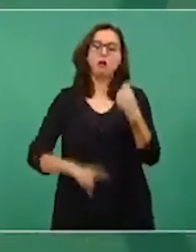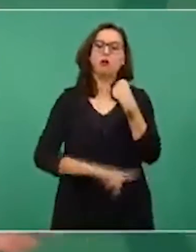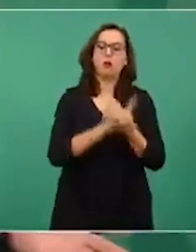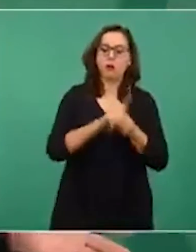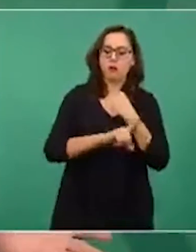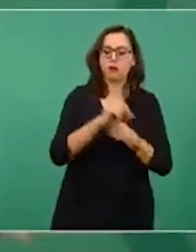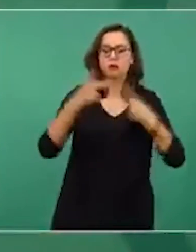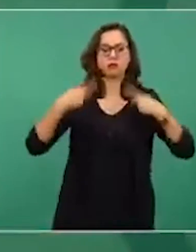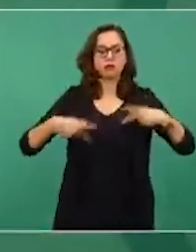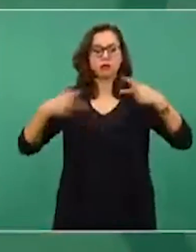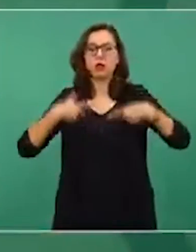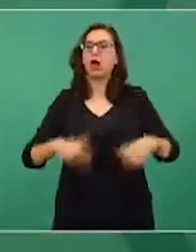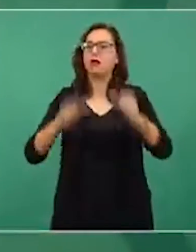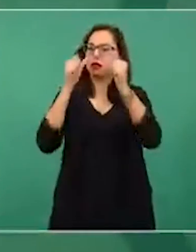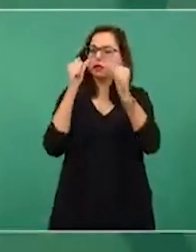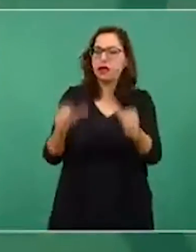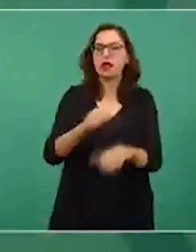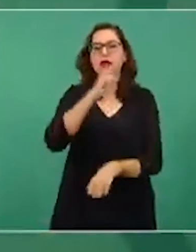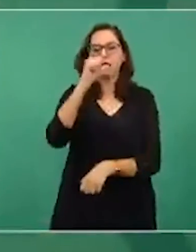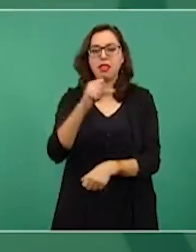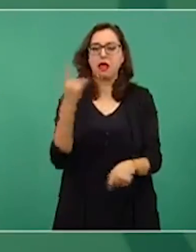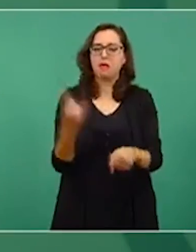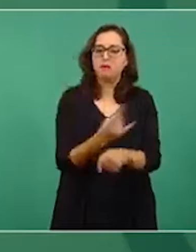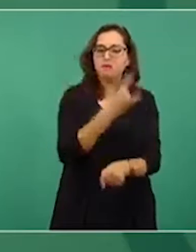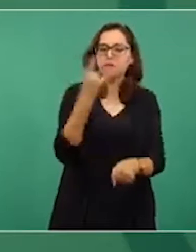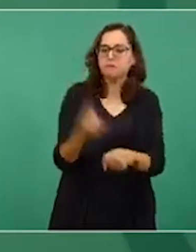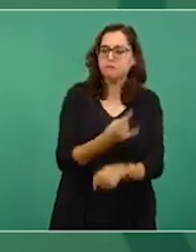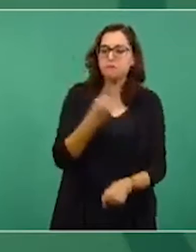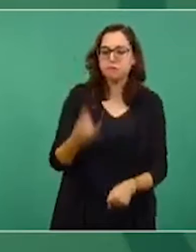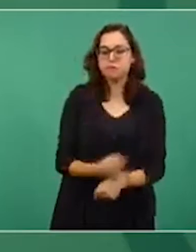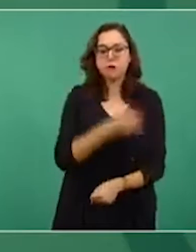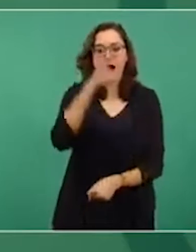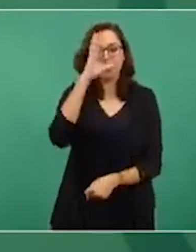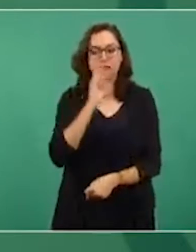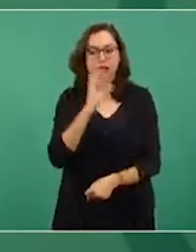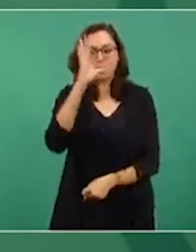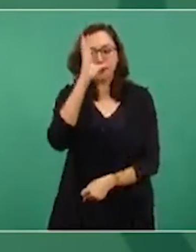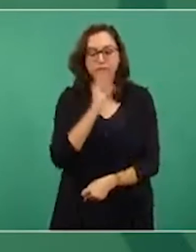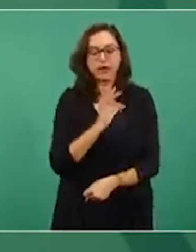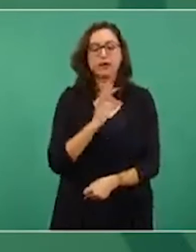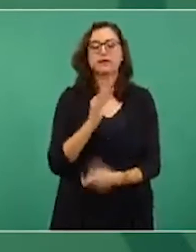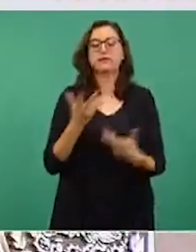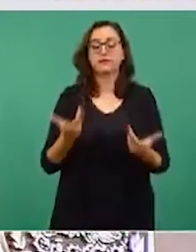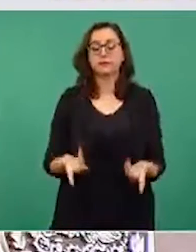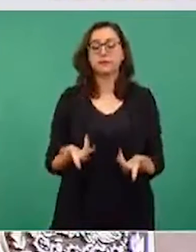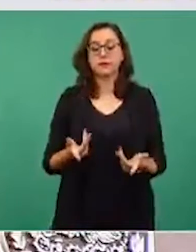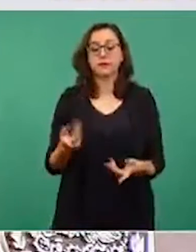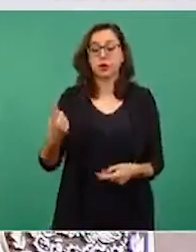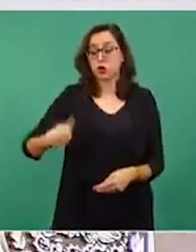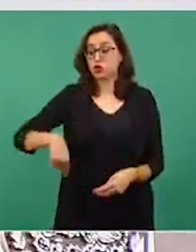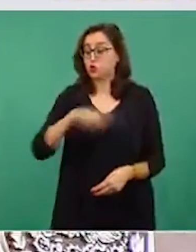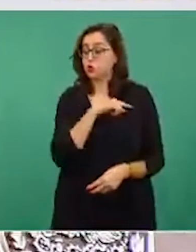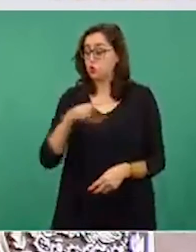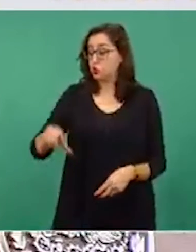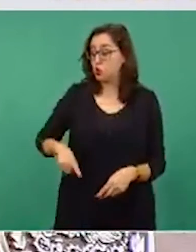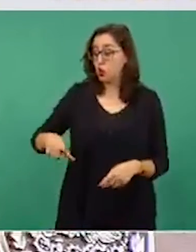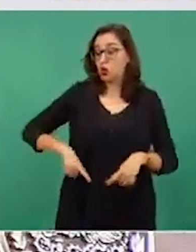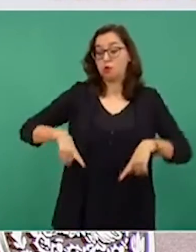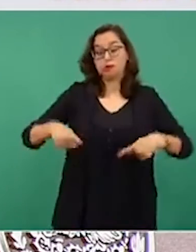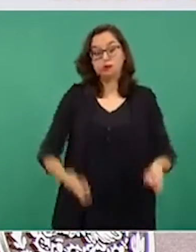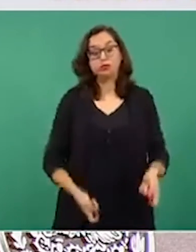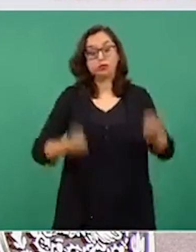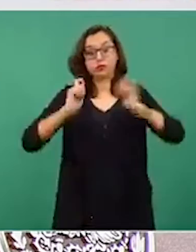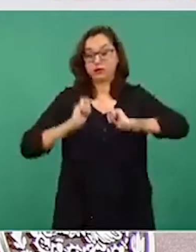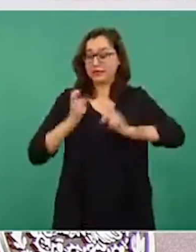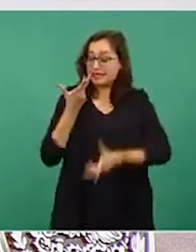No se cumplía con la responsabilidad que tenemos de servir a los